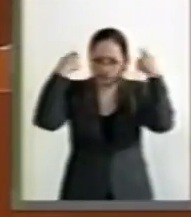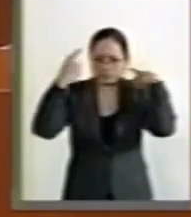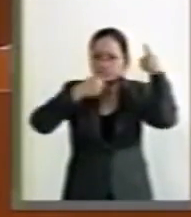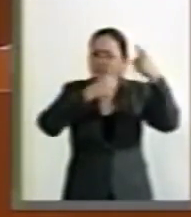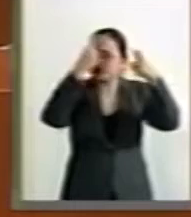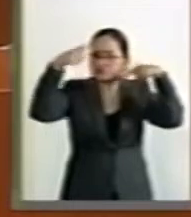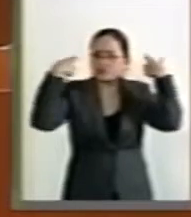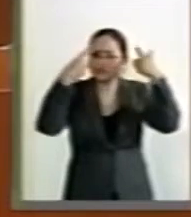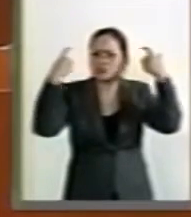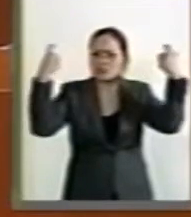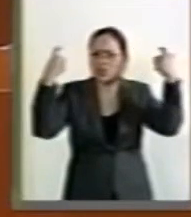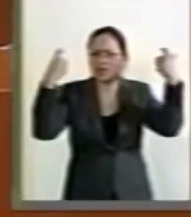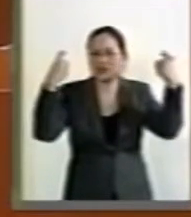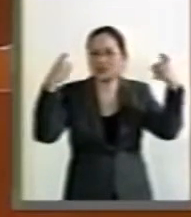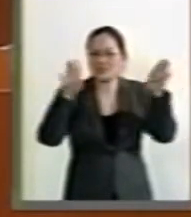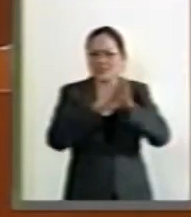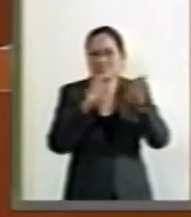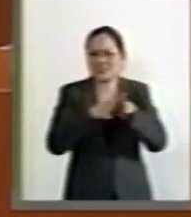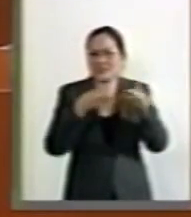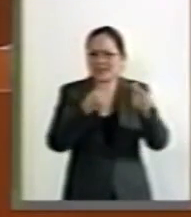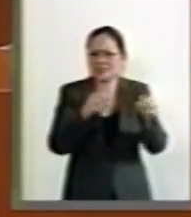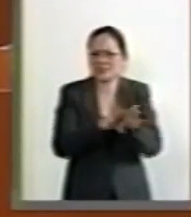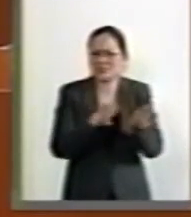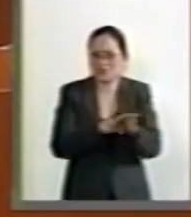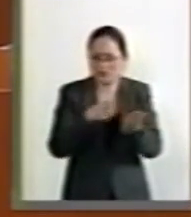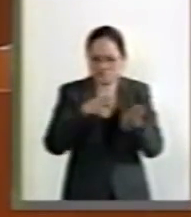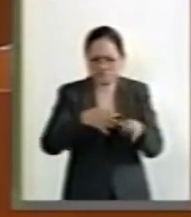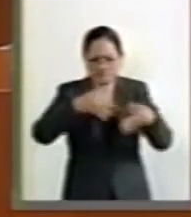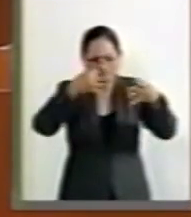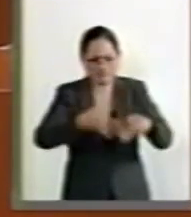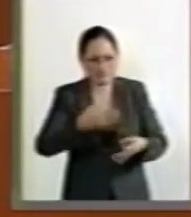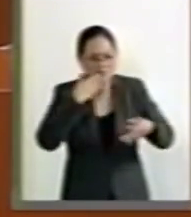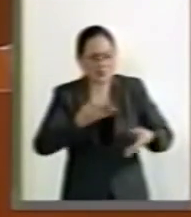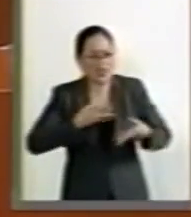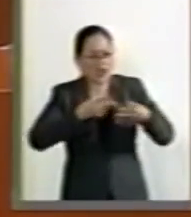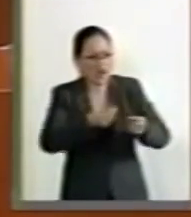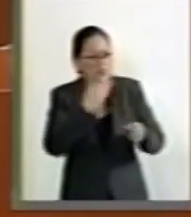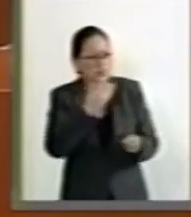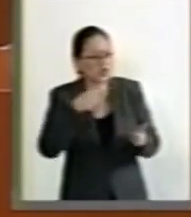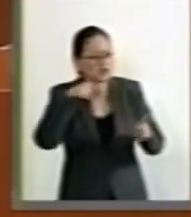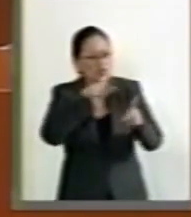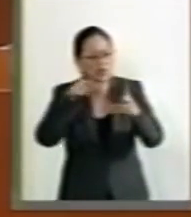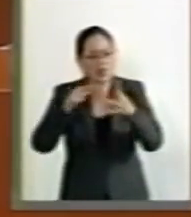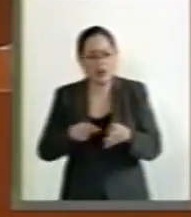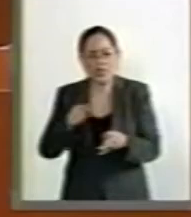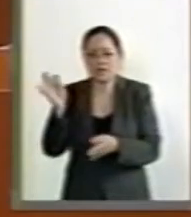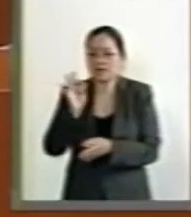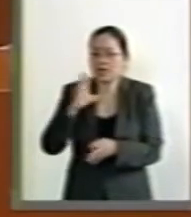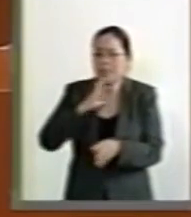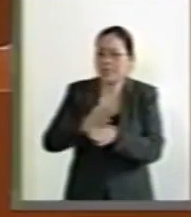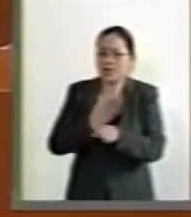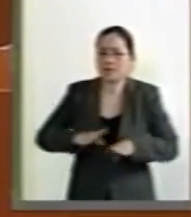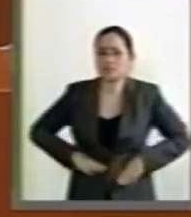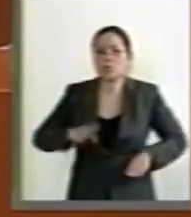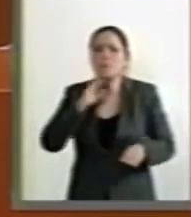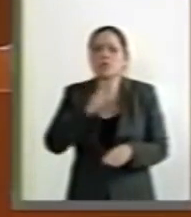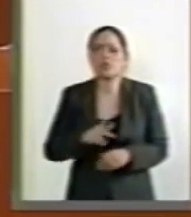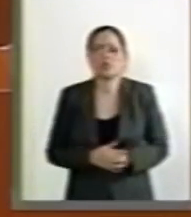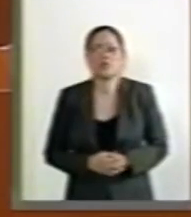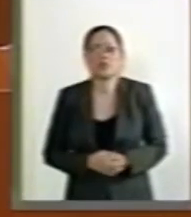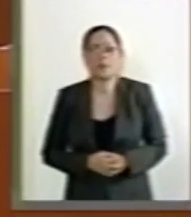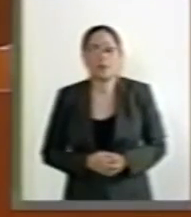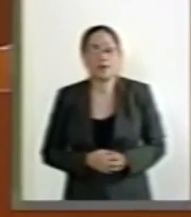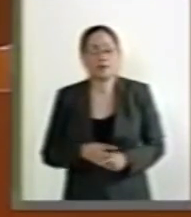infructuosos que harían que si se aplicara bien el recurso, habría desde luego mayores beneficiarios.